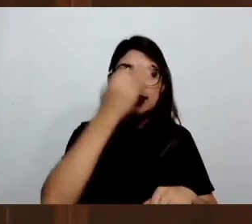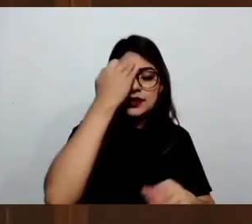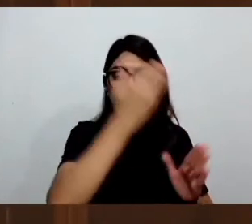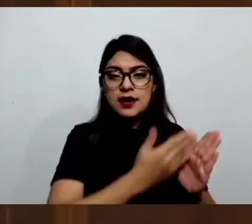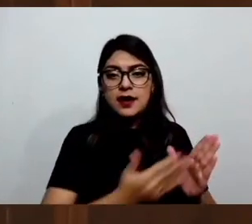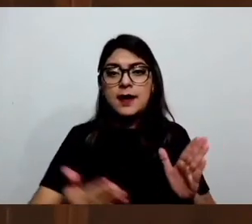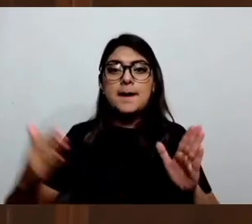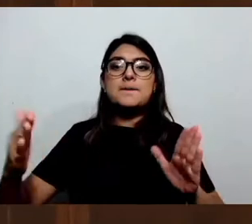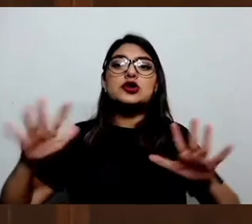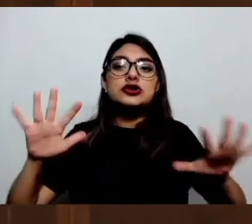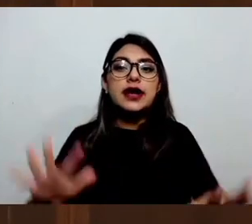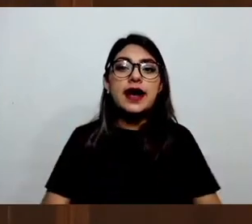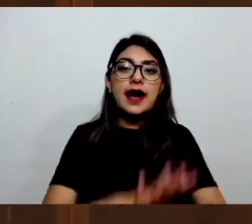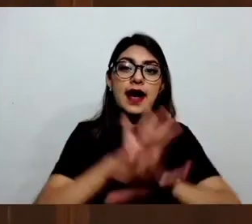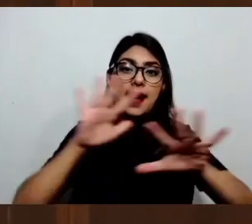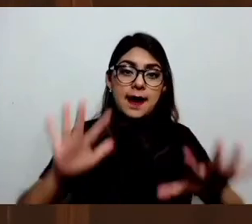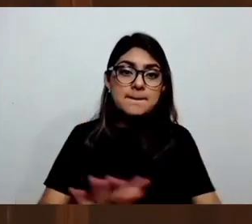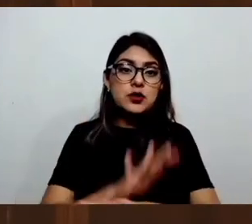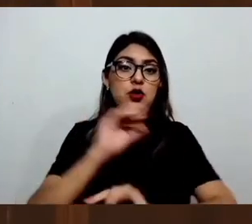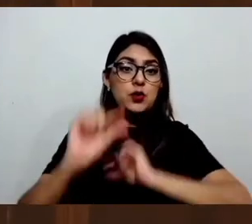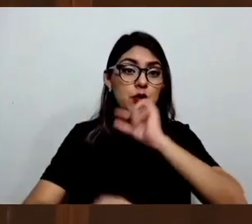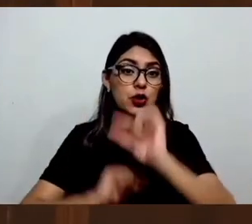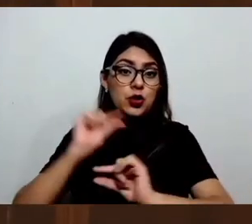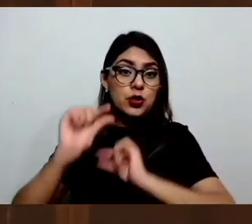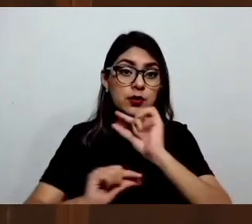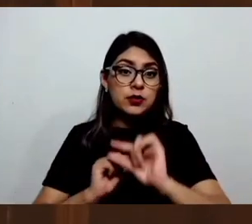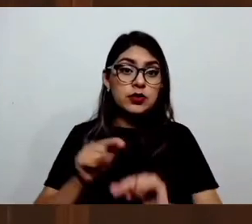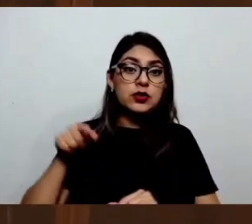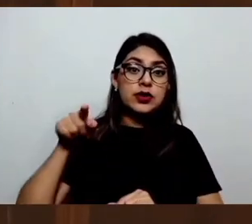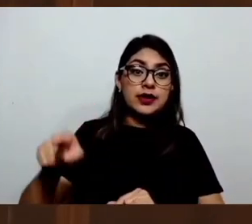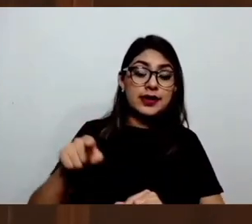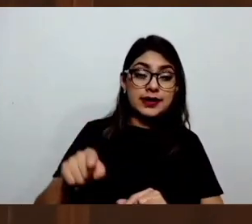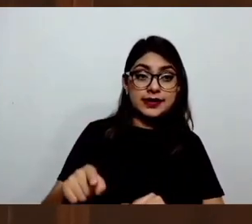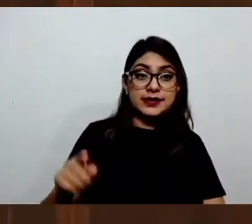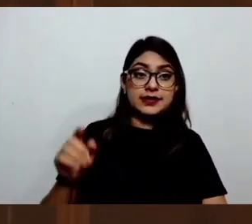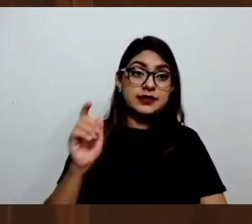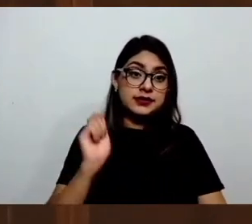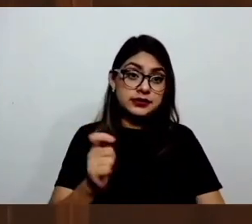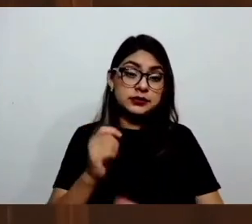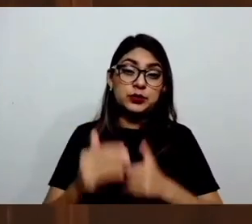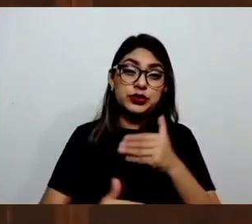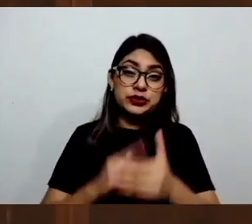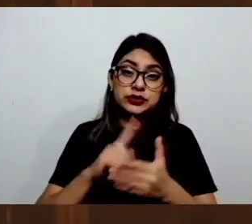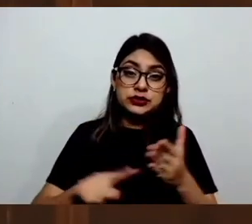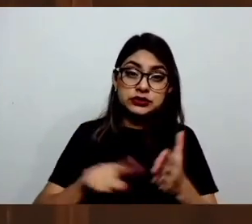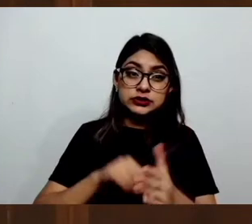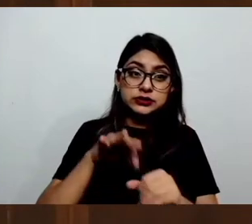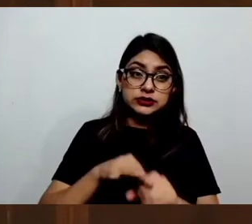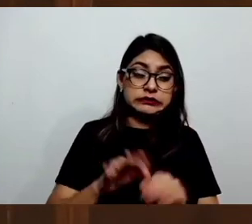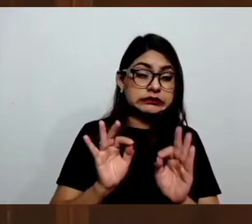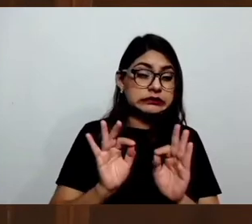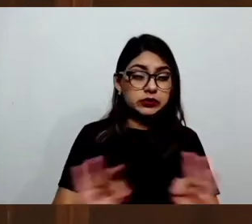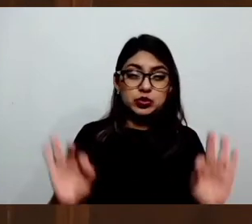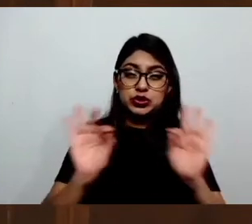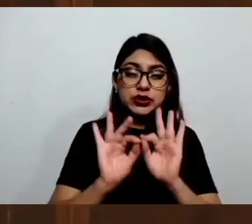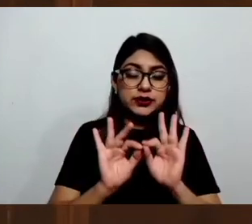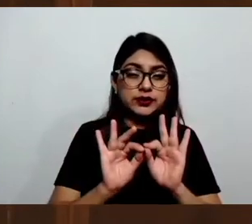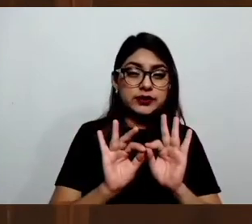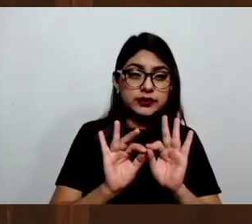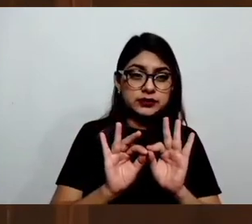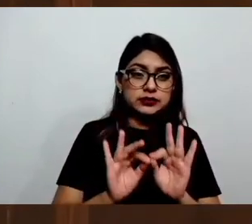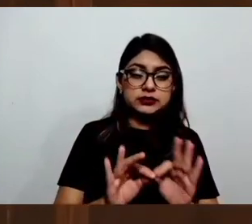Las elecciones son coyunturas, los procesos electorales son coyunturales y por eso